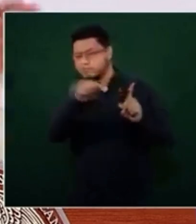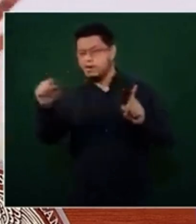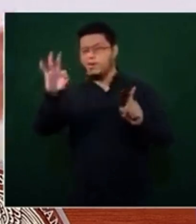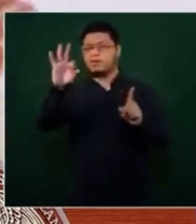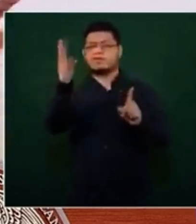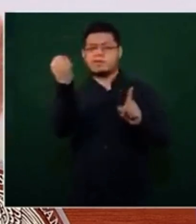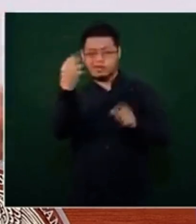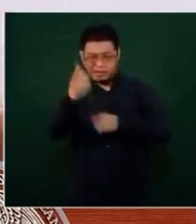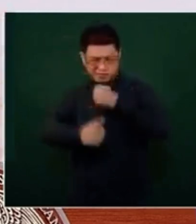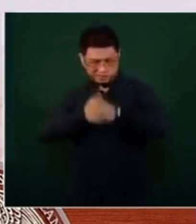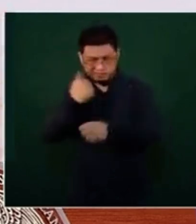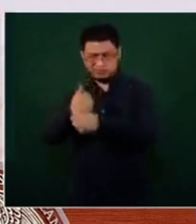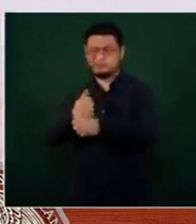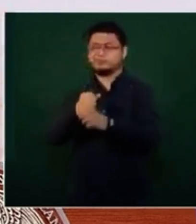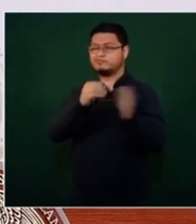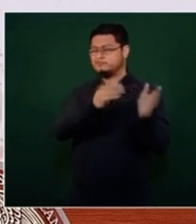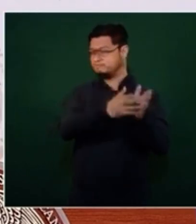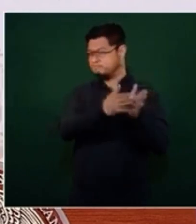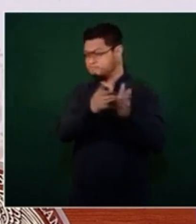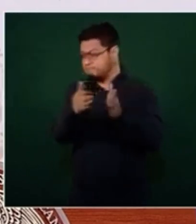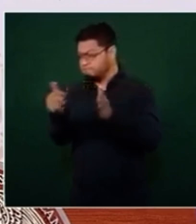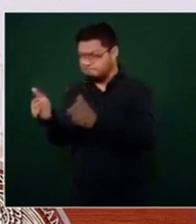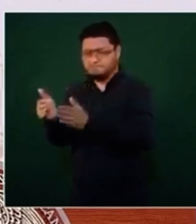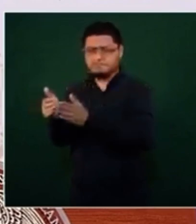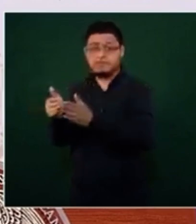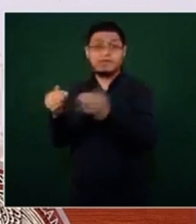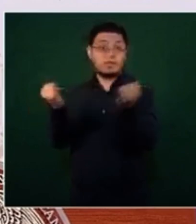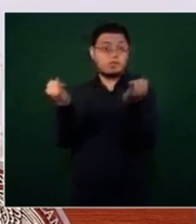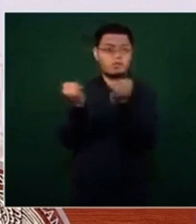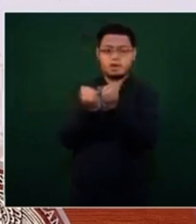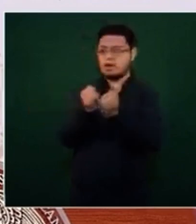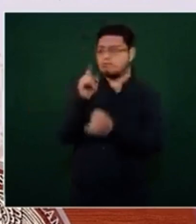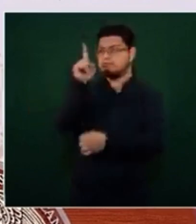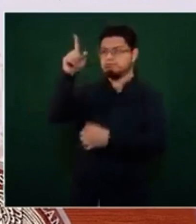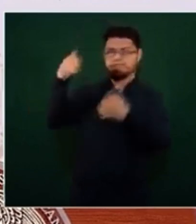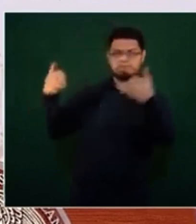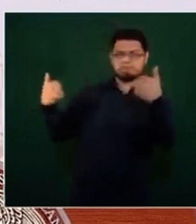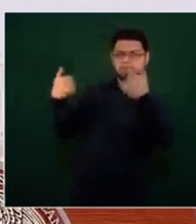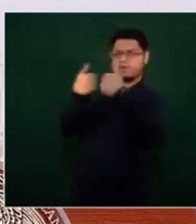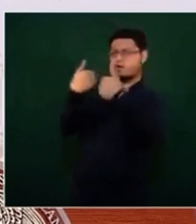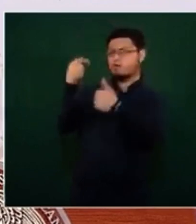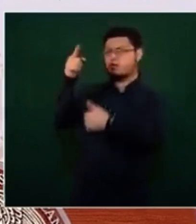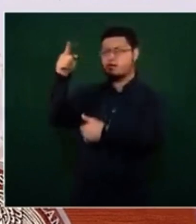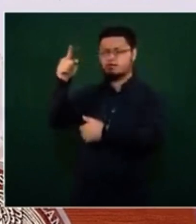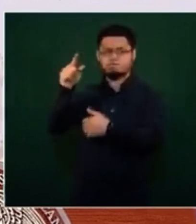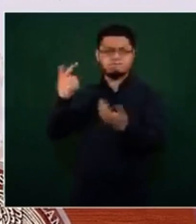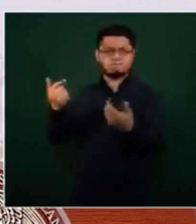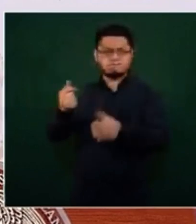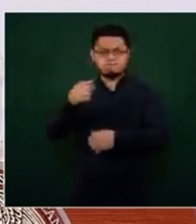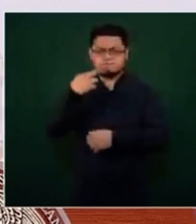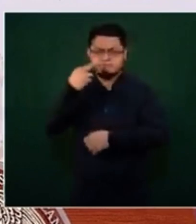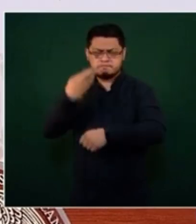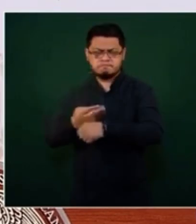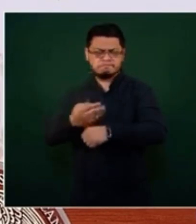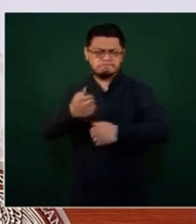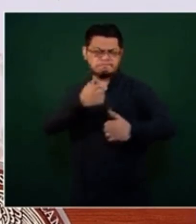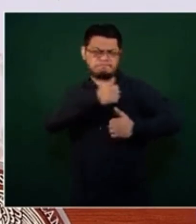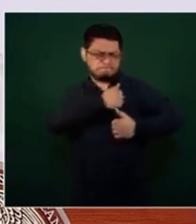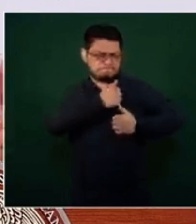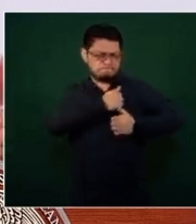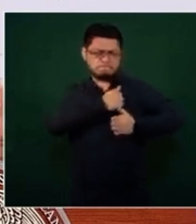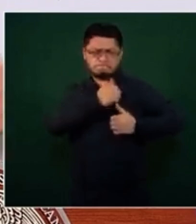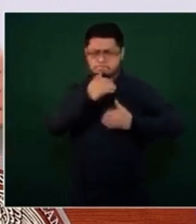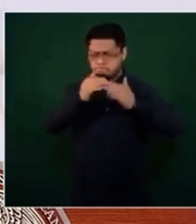tuvimos un operativo especial en la frontera, que estuvo a cargo de la Secretaría de Seguridad Pública, del Ejército y de la Marina, para